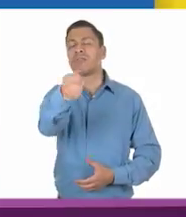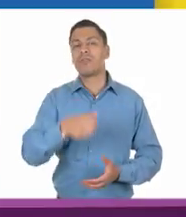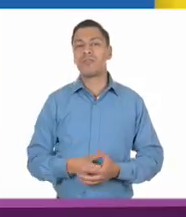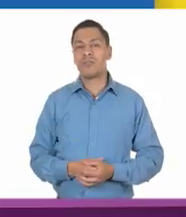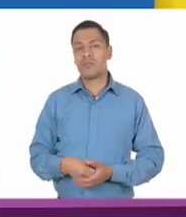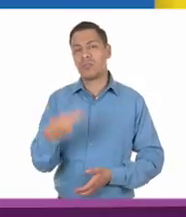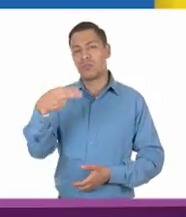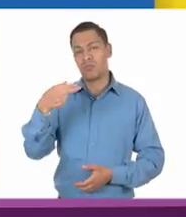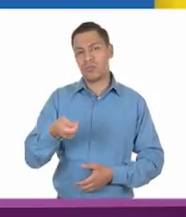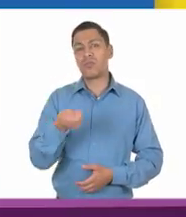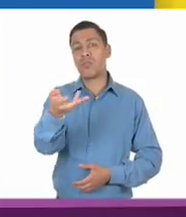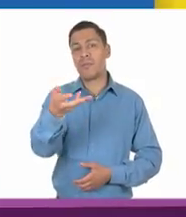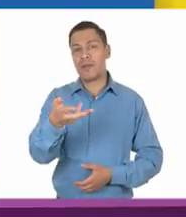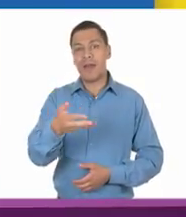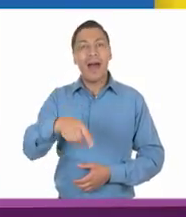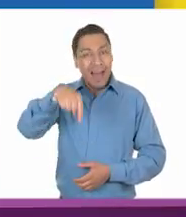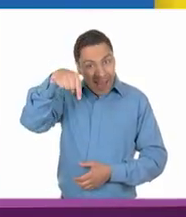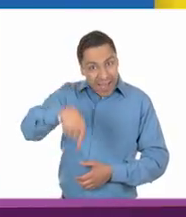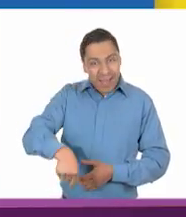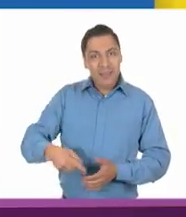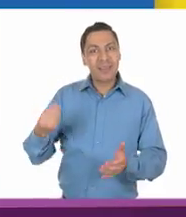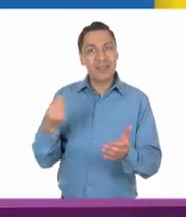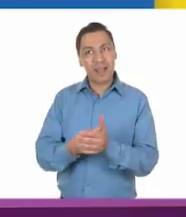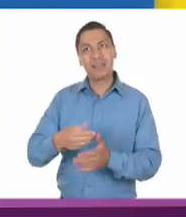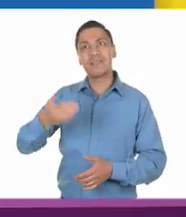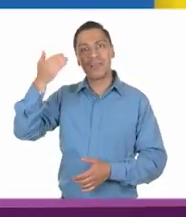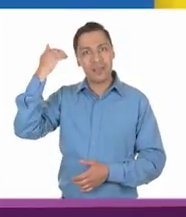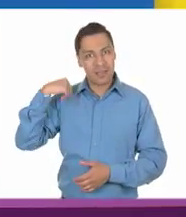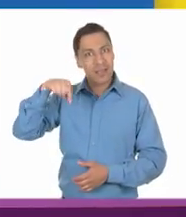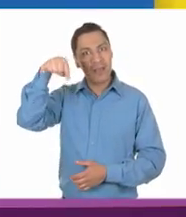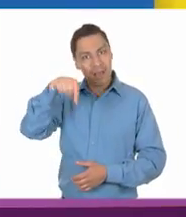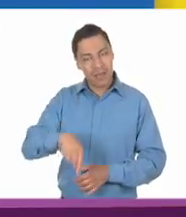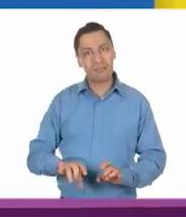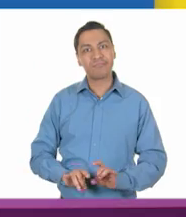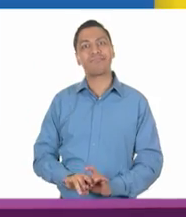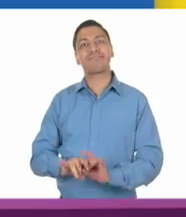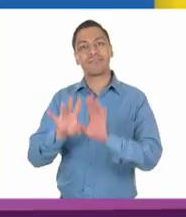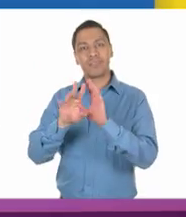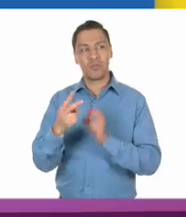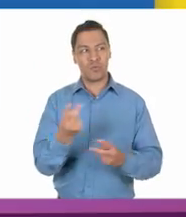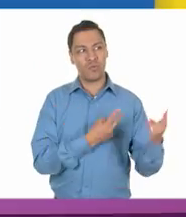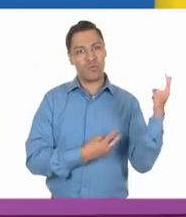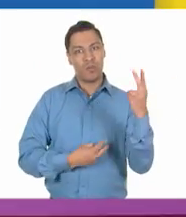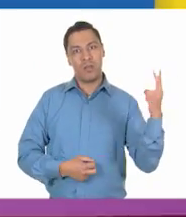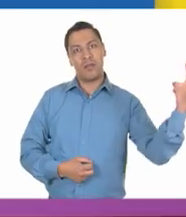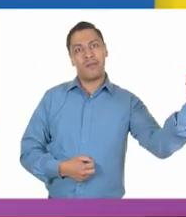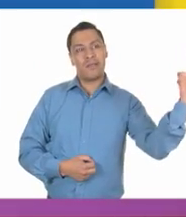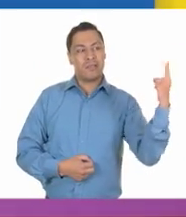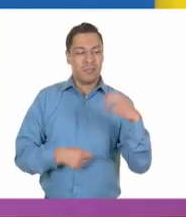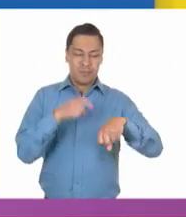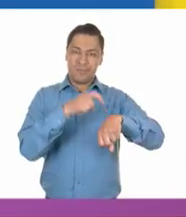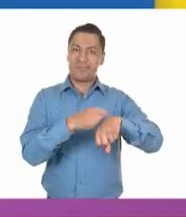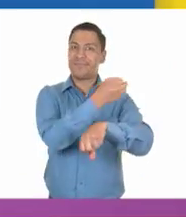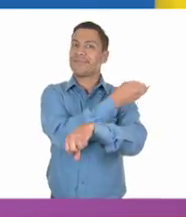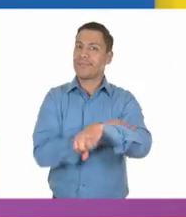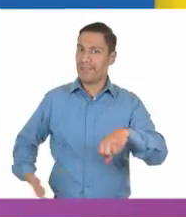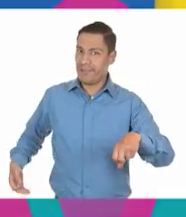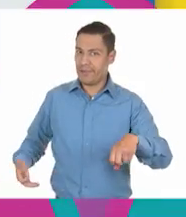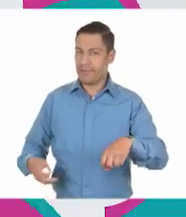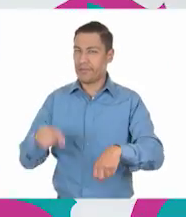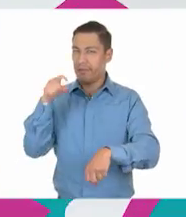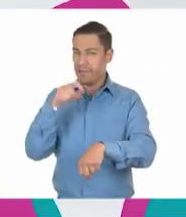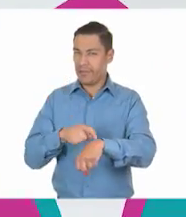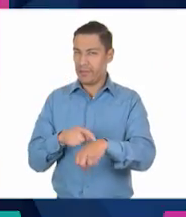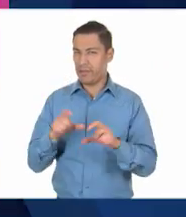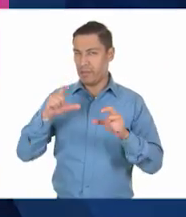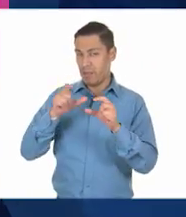fue lo que pasó la clase pasada, valga la redundancia. Cuando ustedes llegaron tarde. La palabra en esa